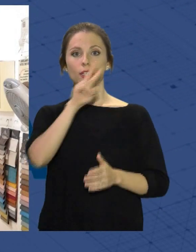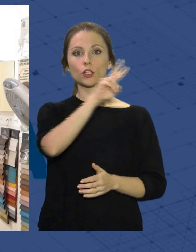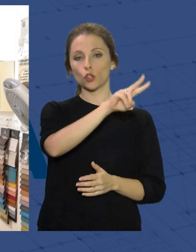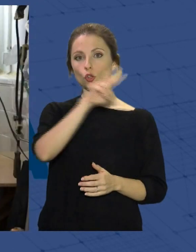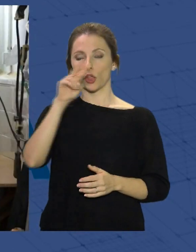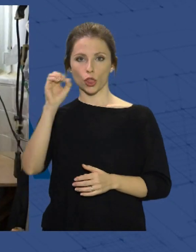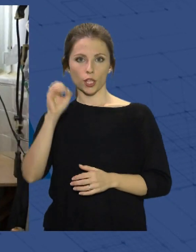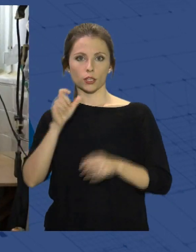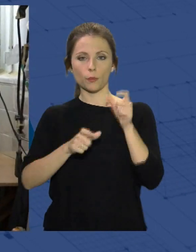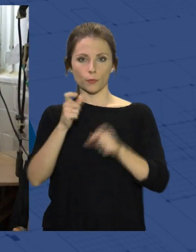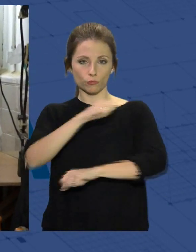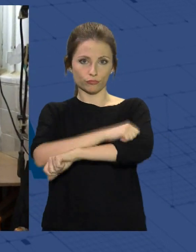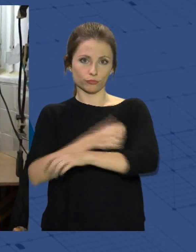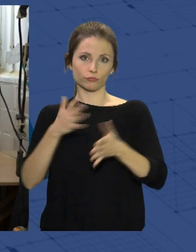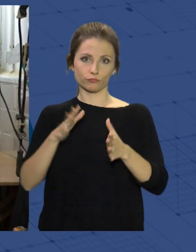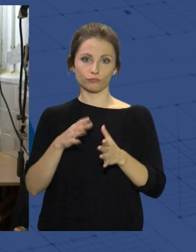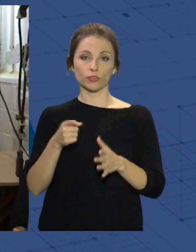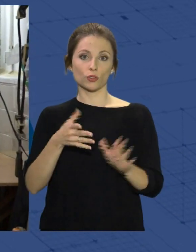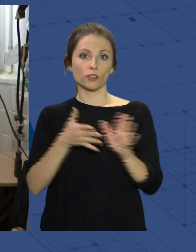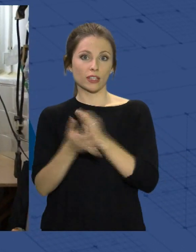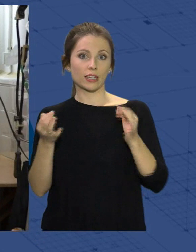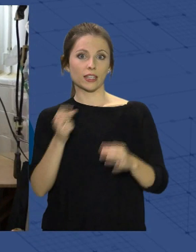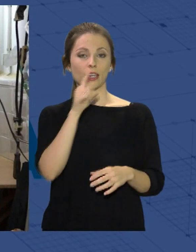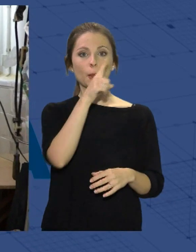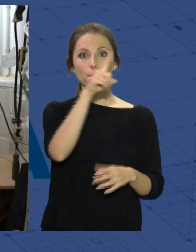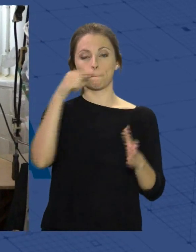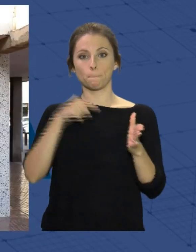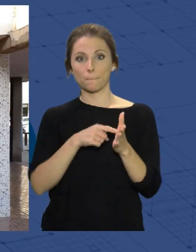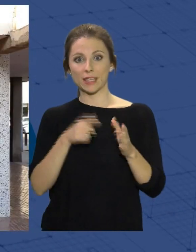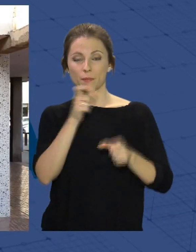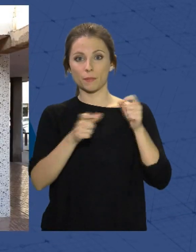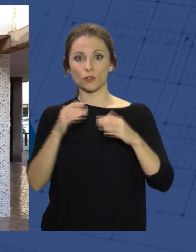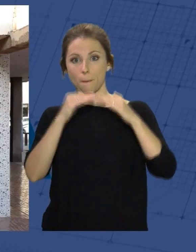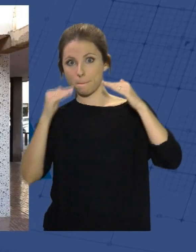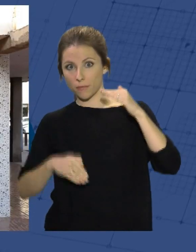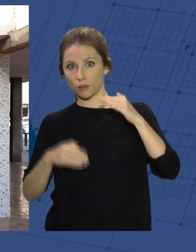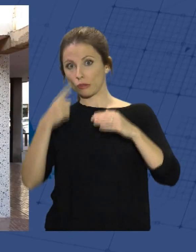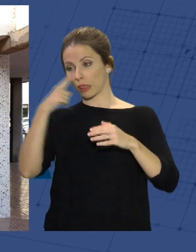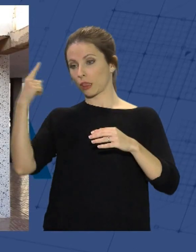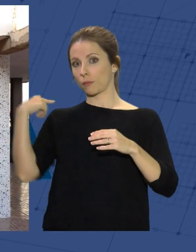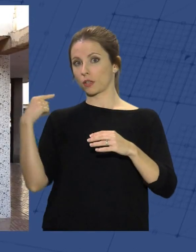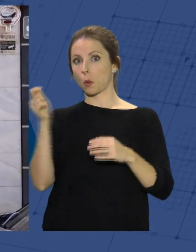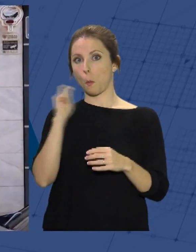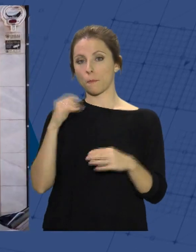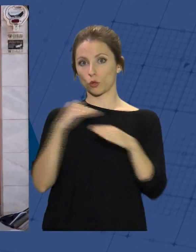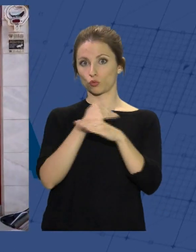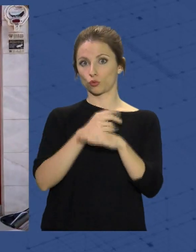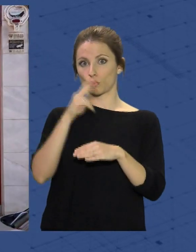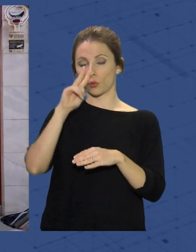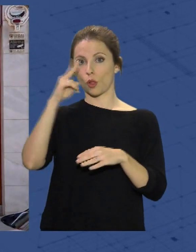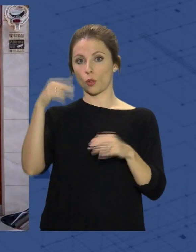parados, lo que supone 1.337 desempleados menos que hace un año en octubre de 2021.